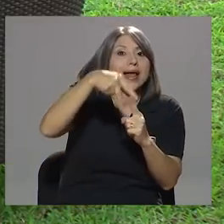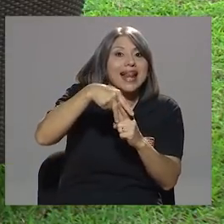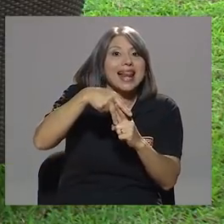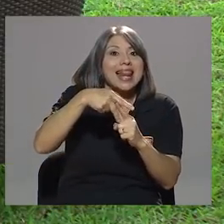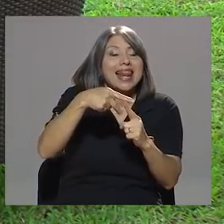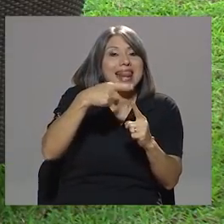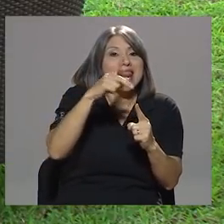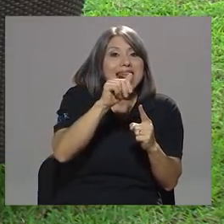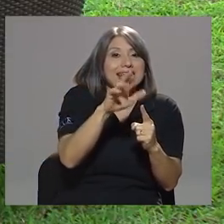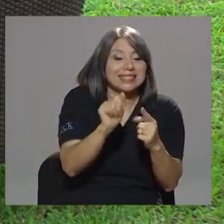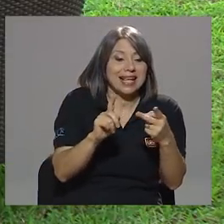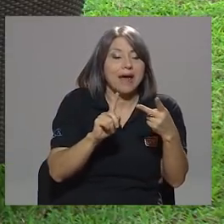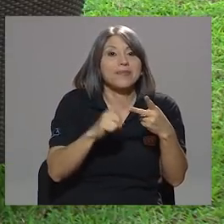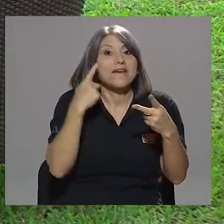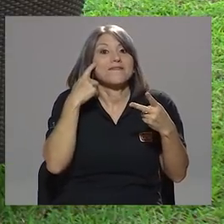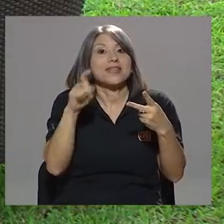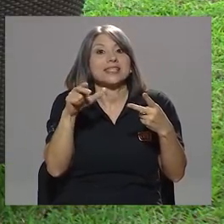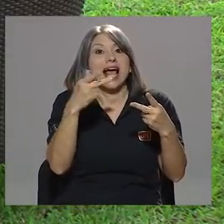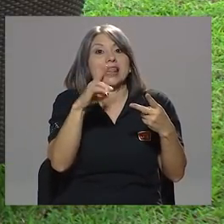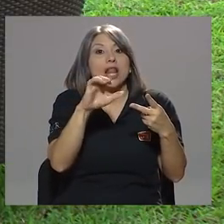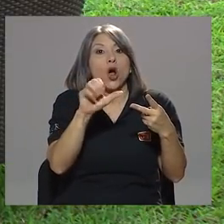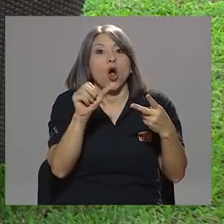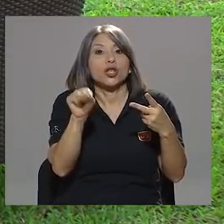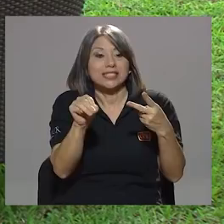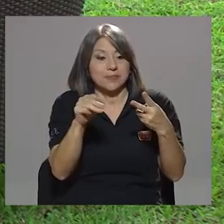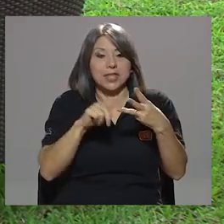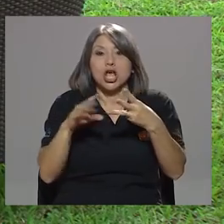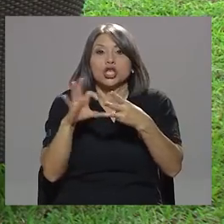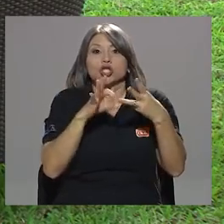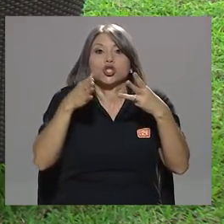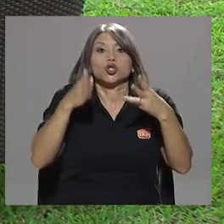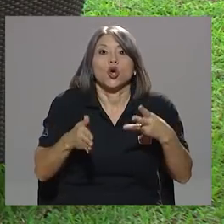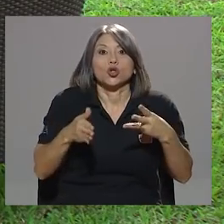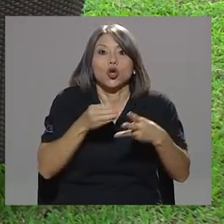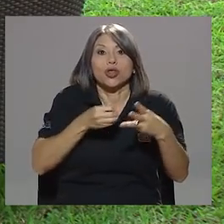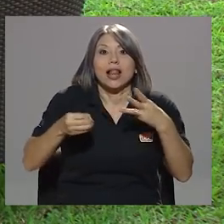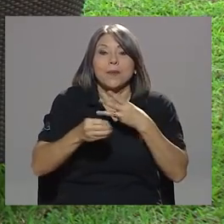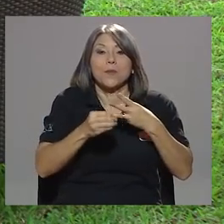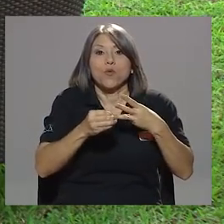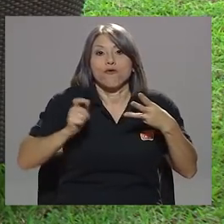socio del bufete, del mismo tiempo directivo del Banco de Costa Rica,